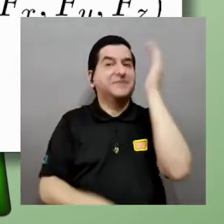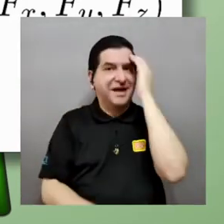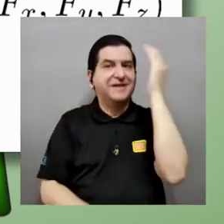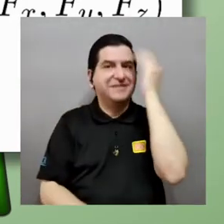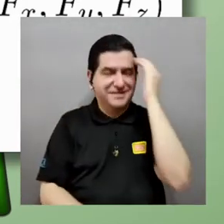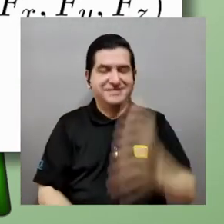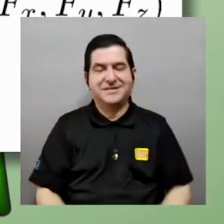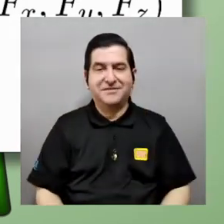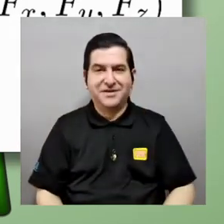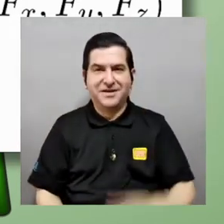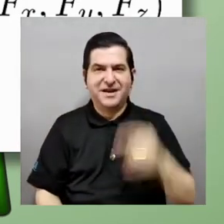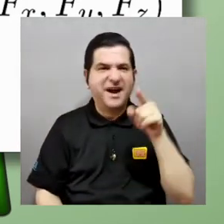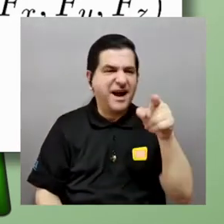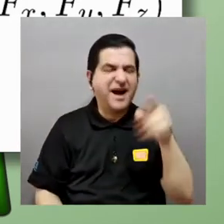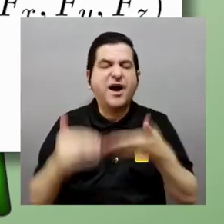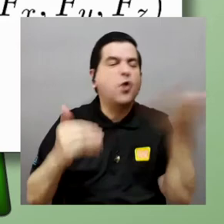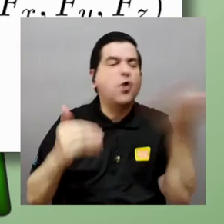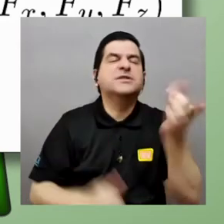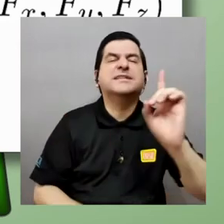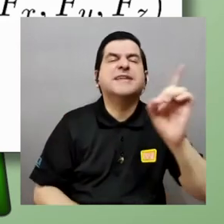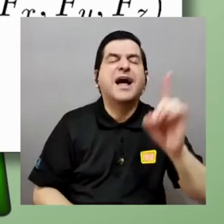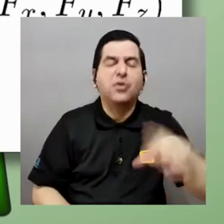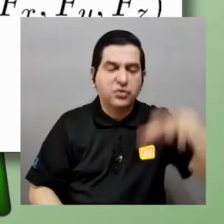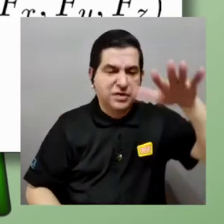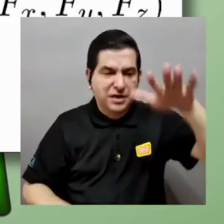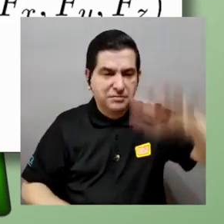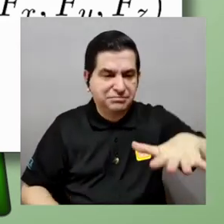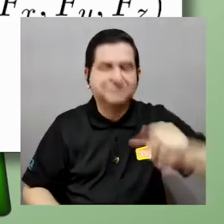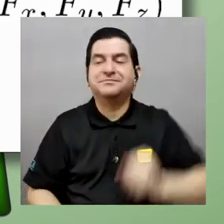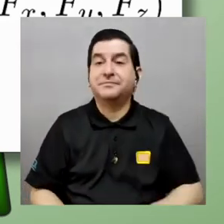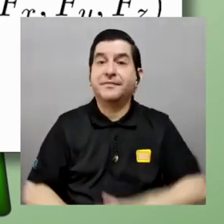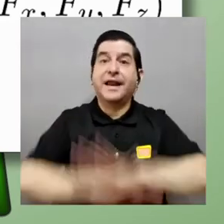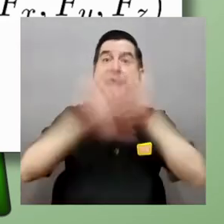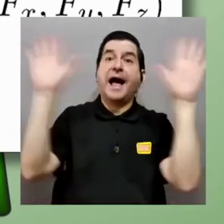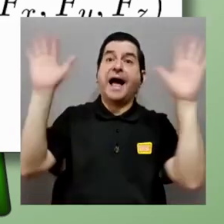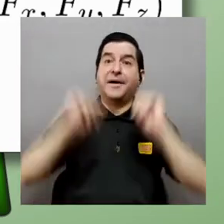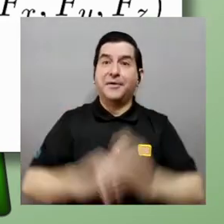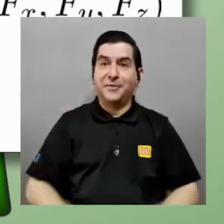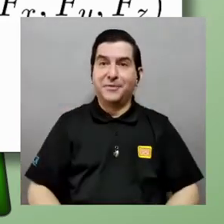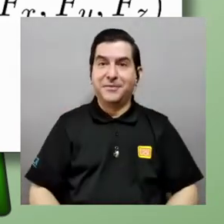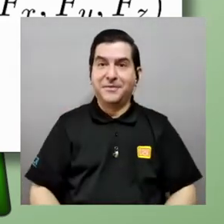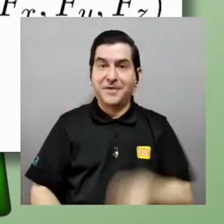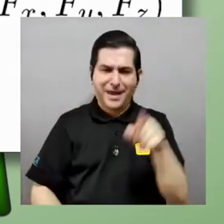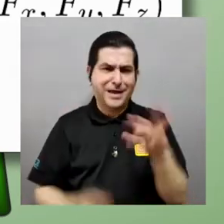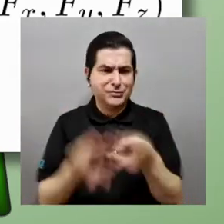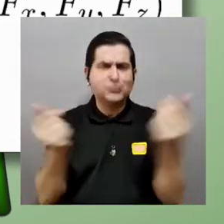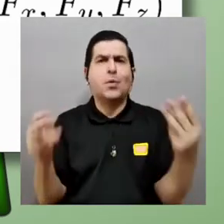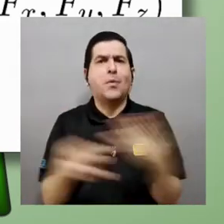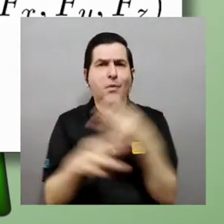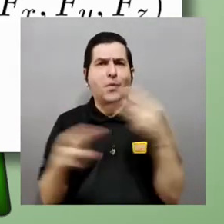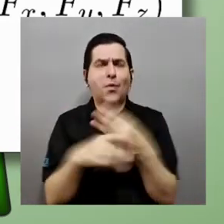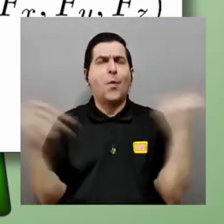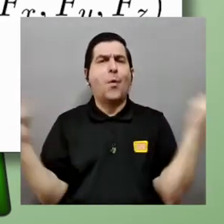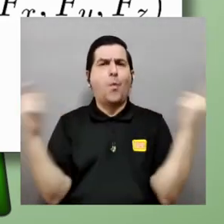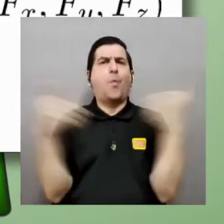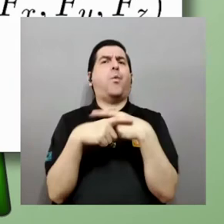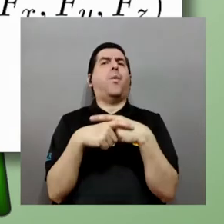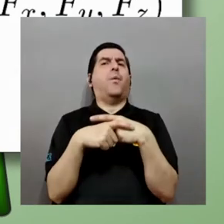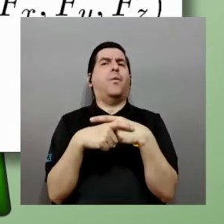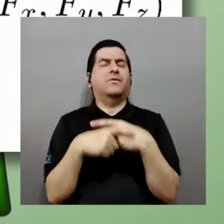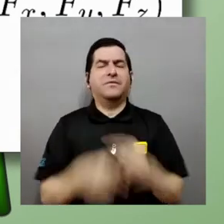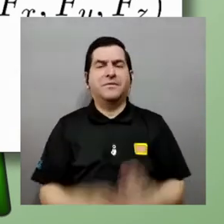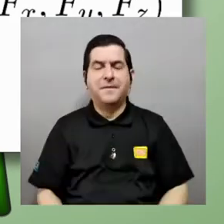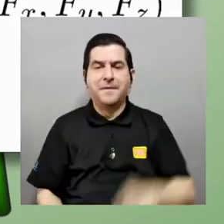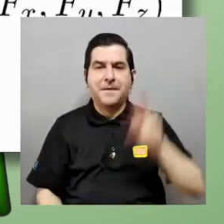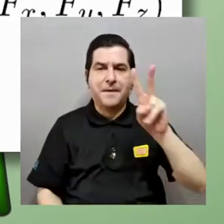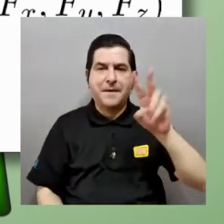muy importante saber dónde están las cosas claro esto genera matemáticas más